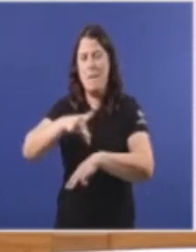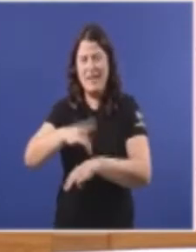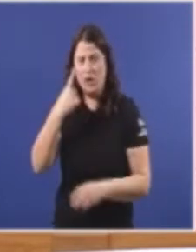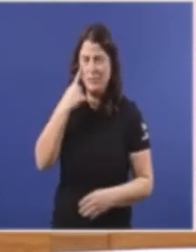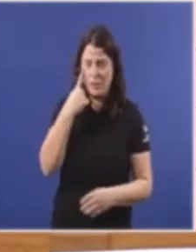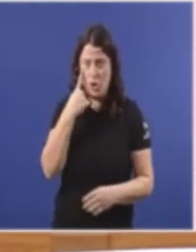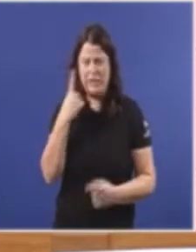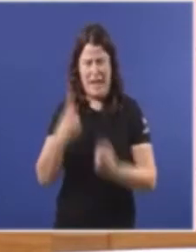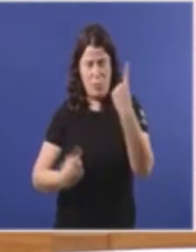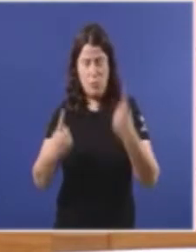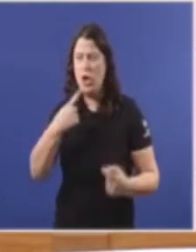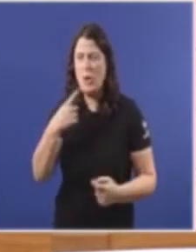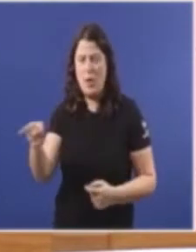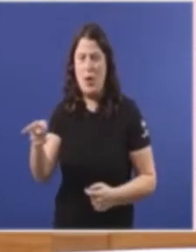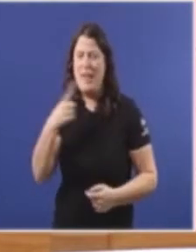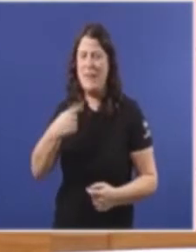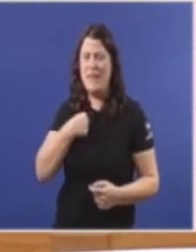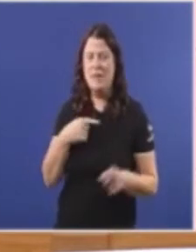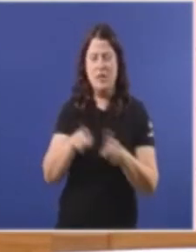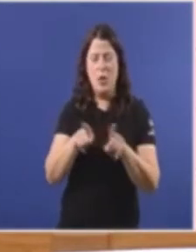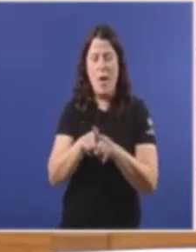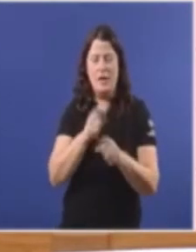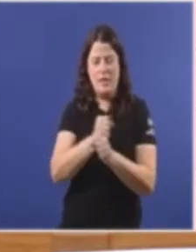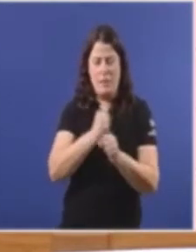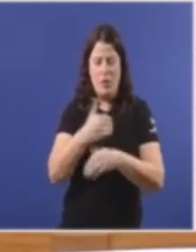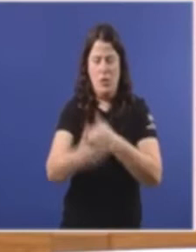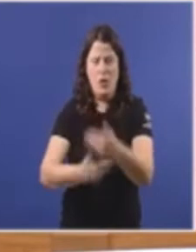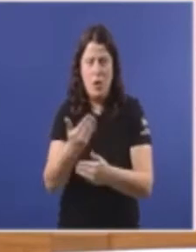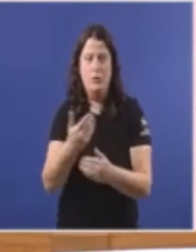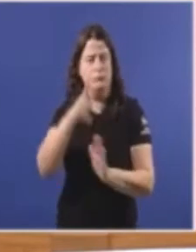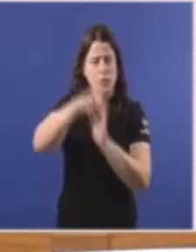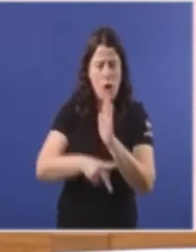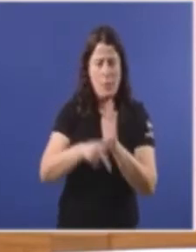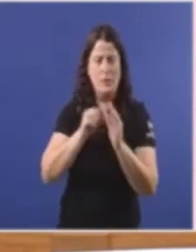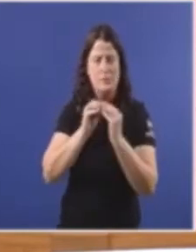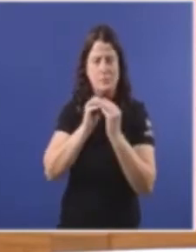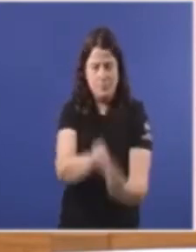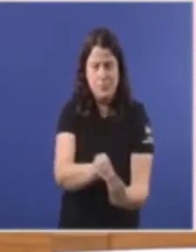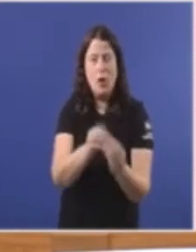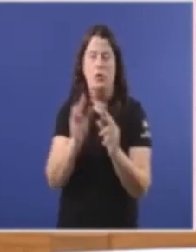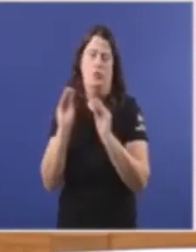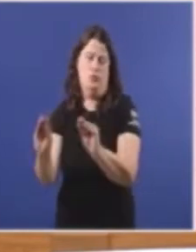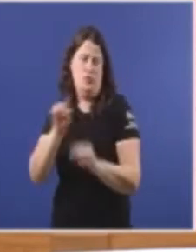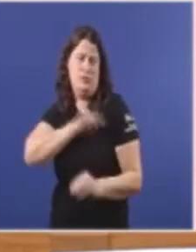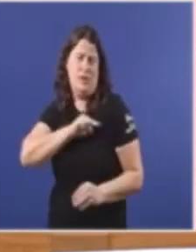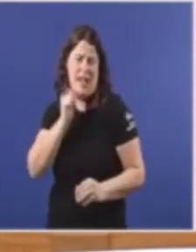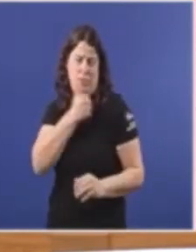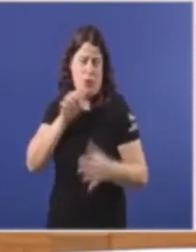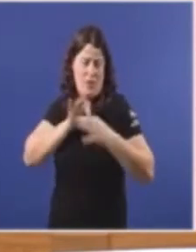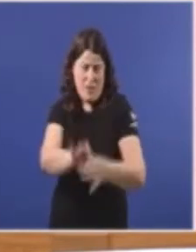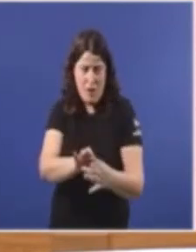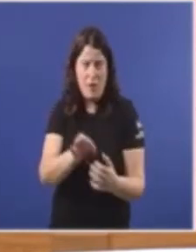Que non instruen Conforme a dereito E conforme A súa Calidade deontolóxica Exactamente